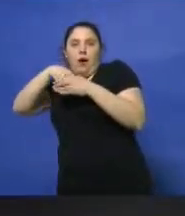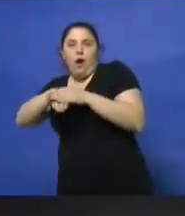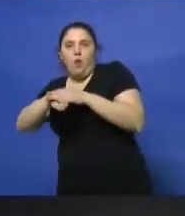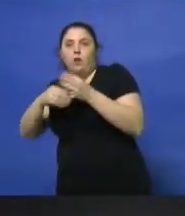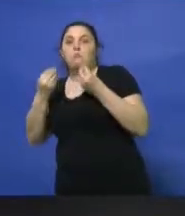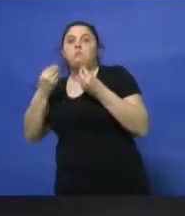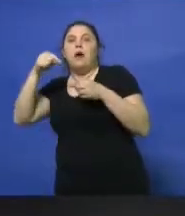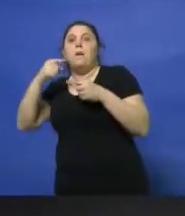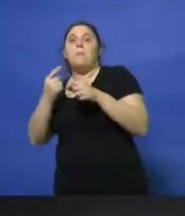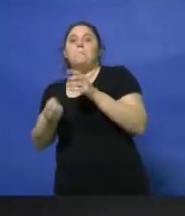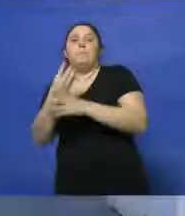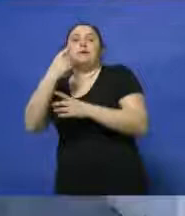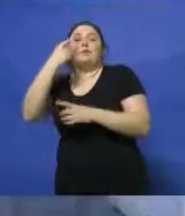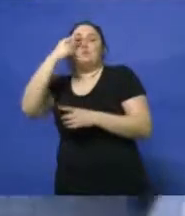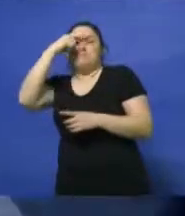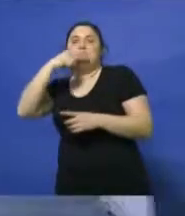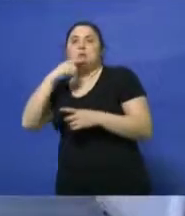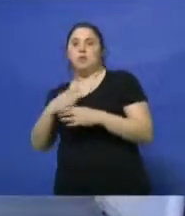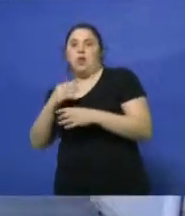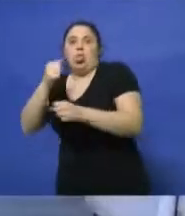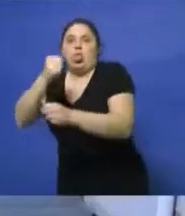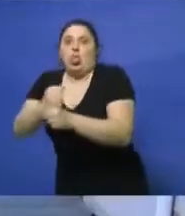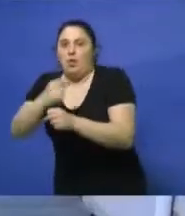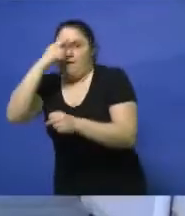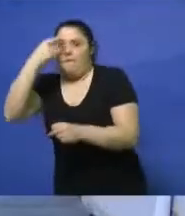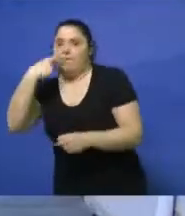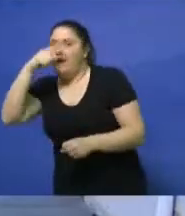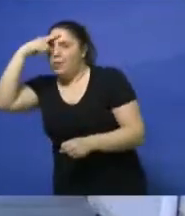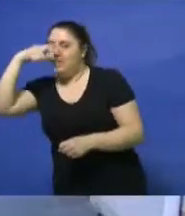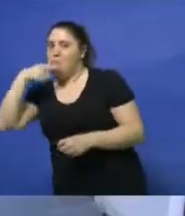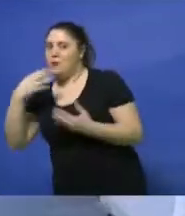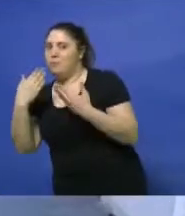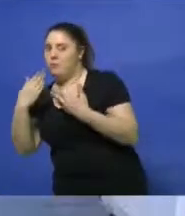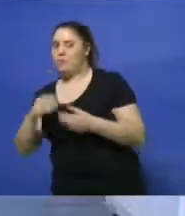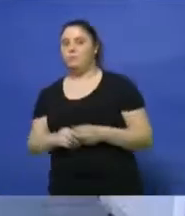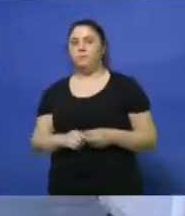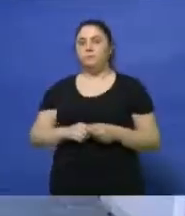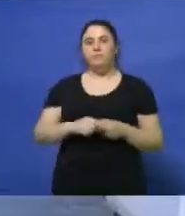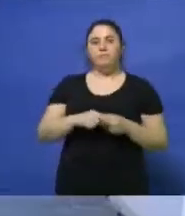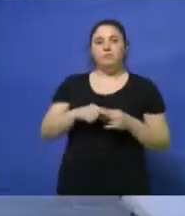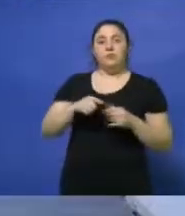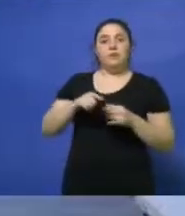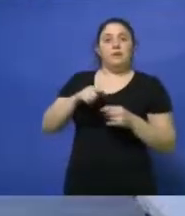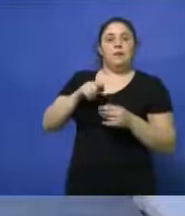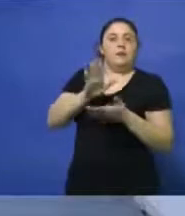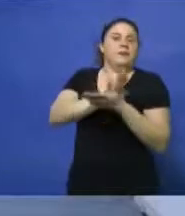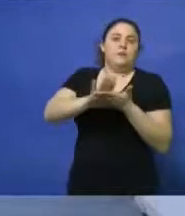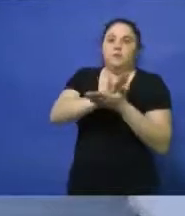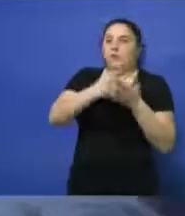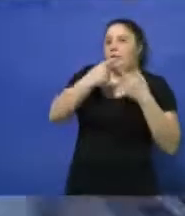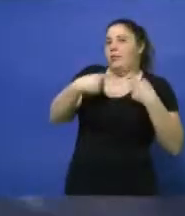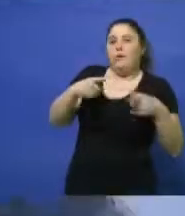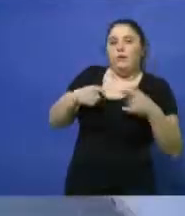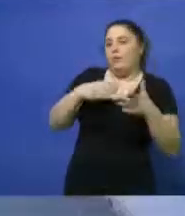llegar a fin de mes. Son situaciones distintas según la condición de cada